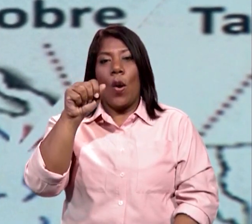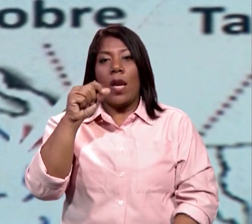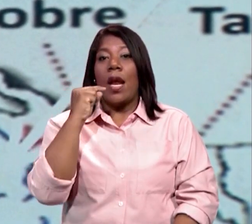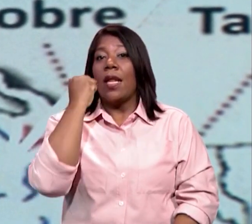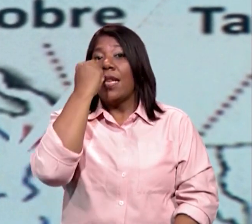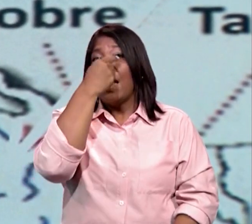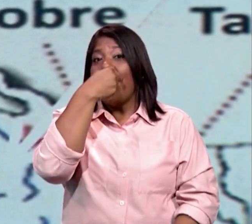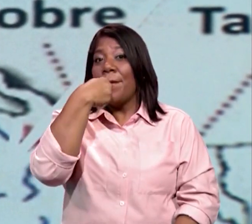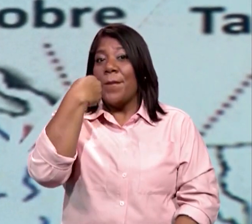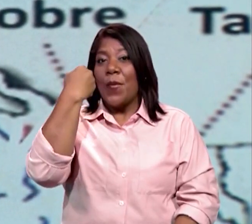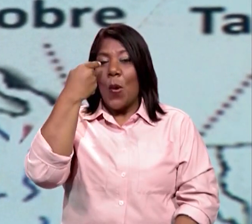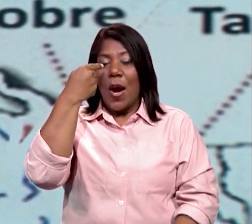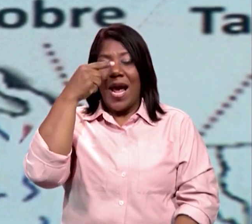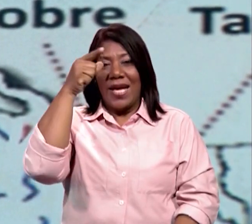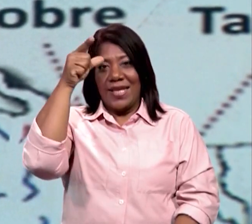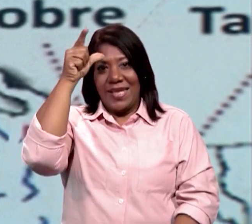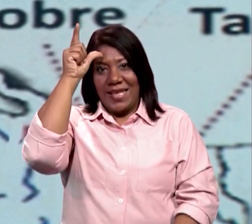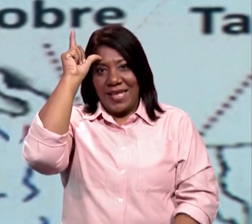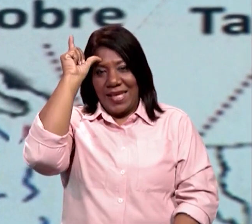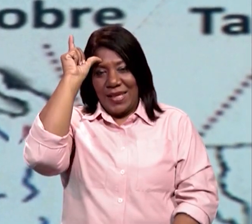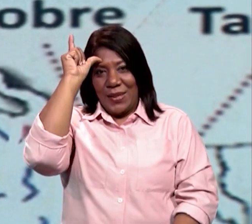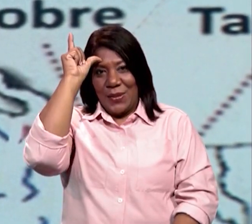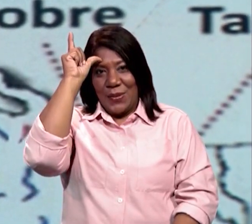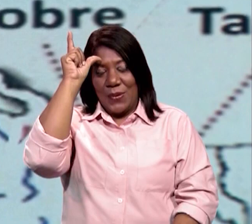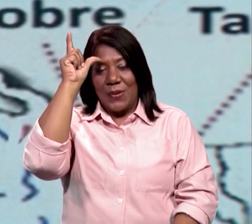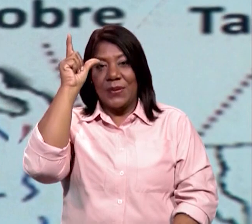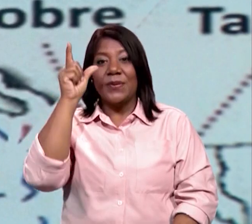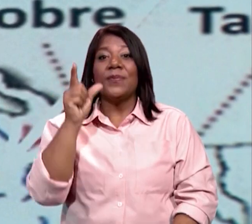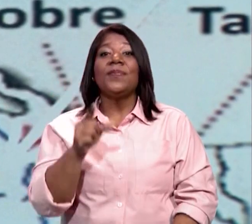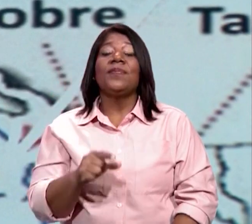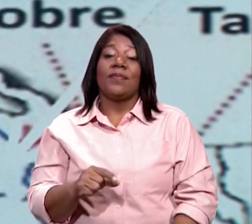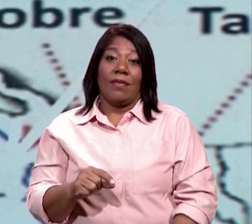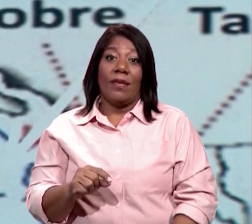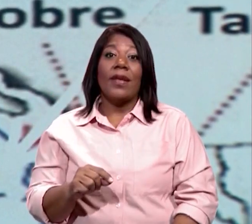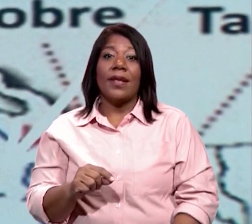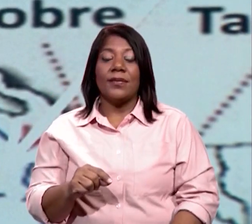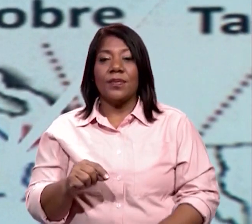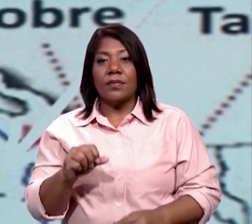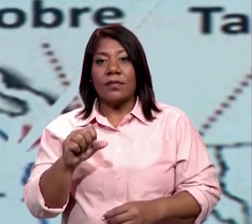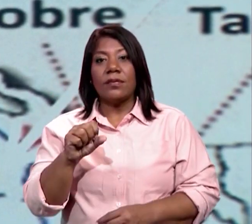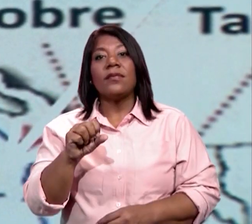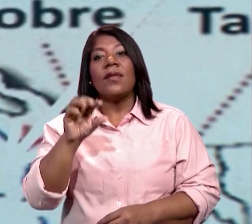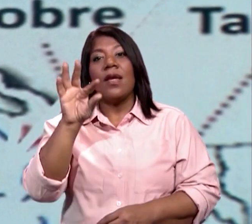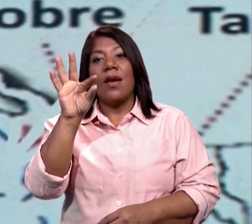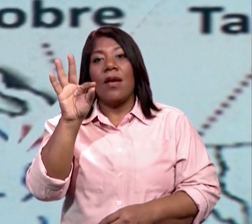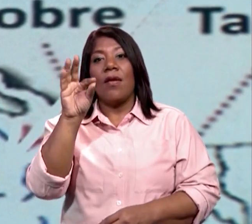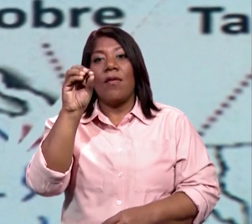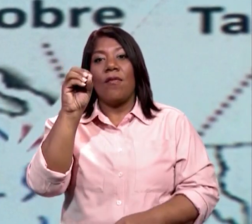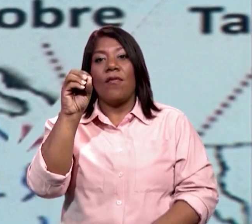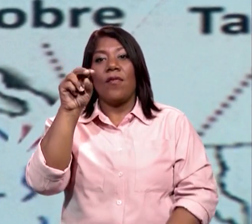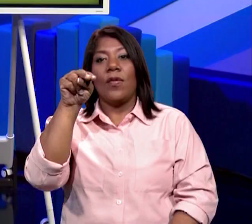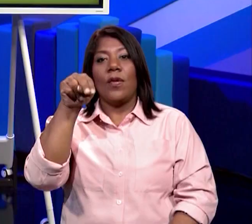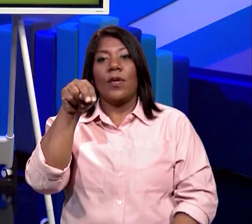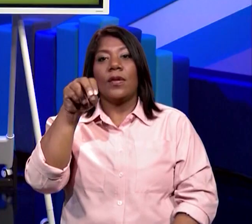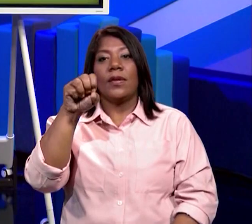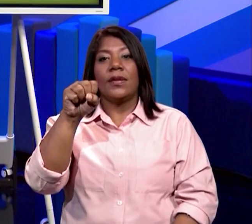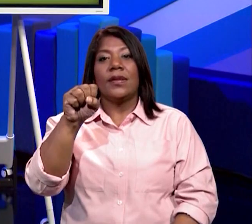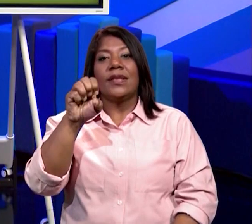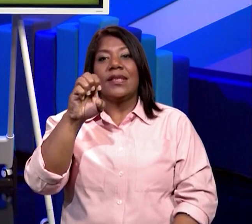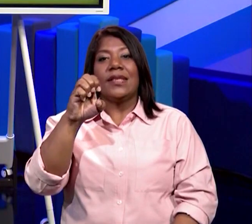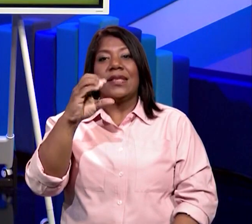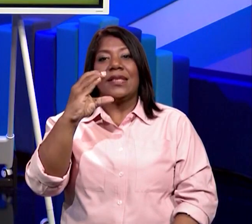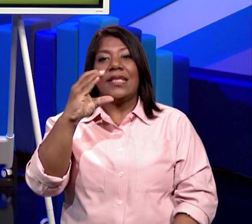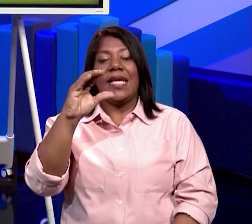de Bocas del Toro. Luego tenemos Fonseca. De allí le